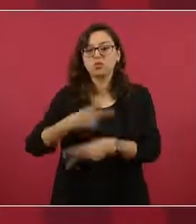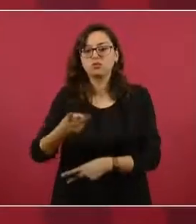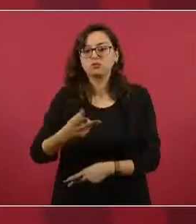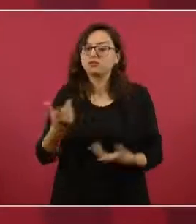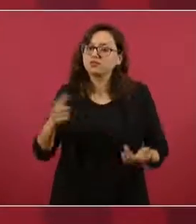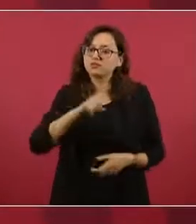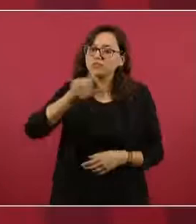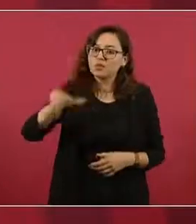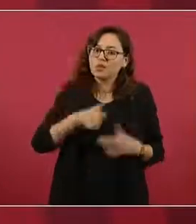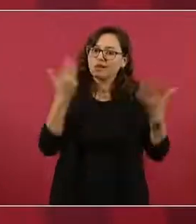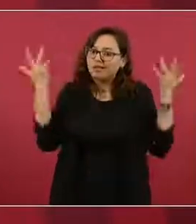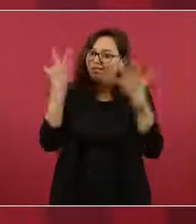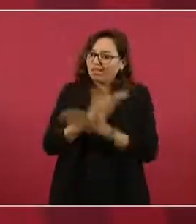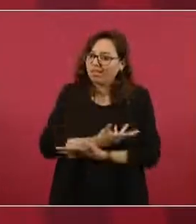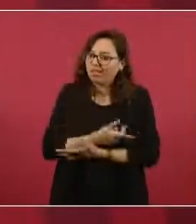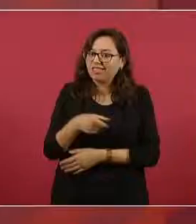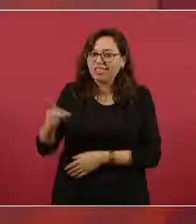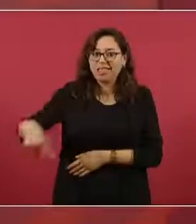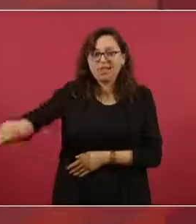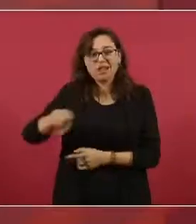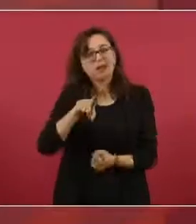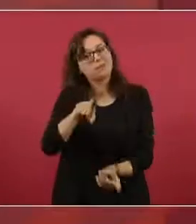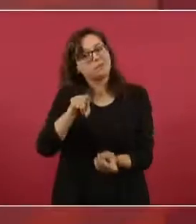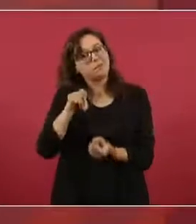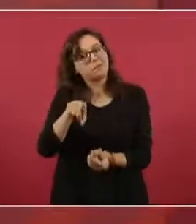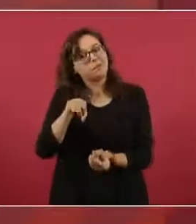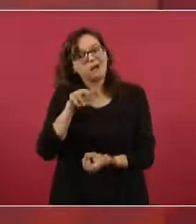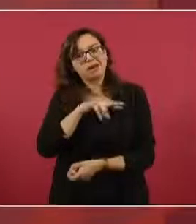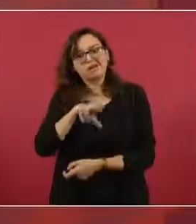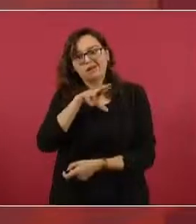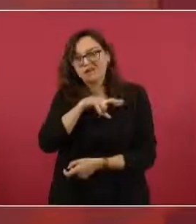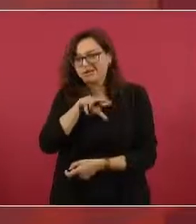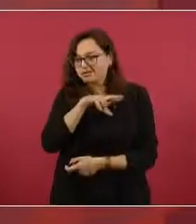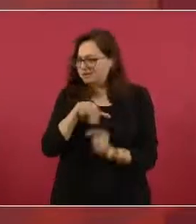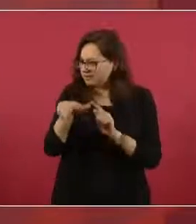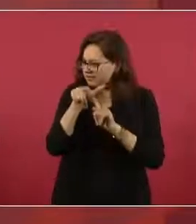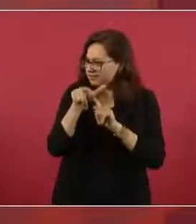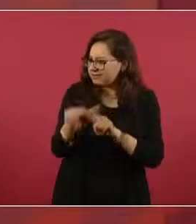o no. Entonces,